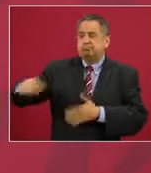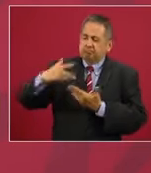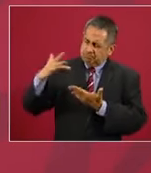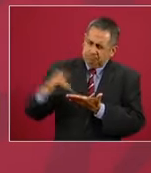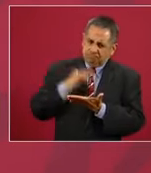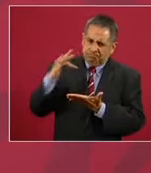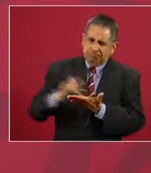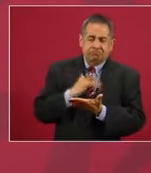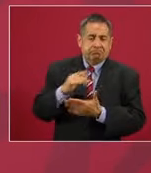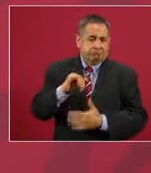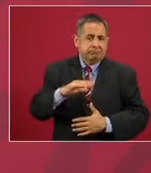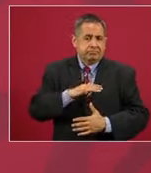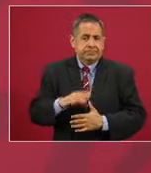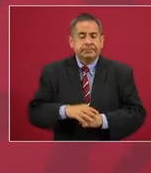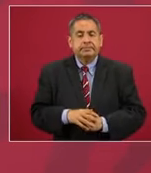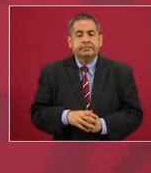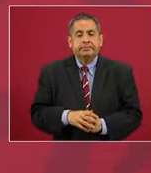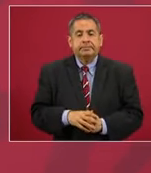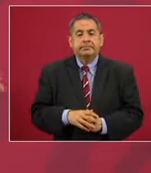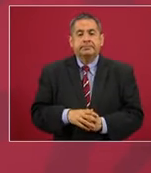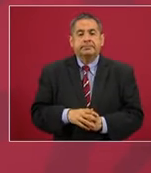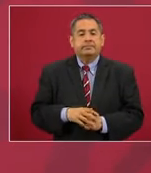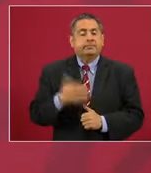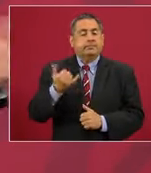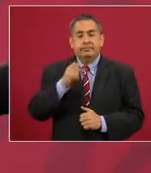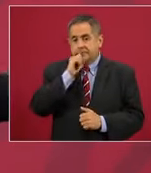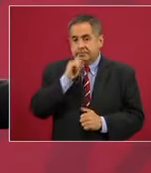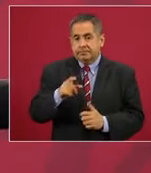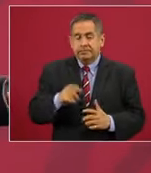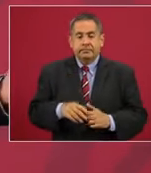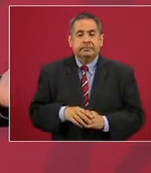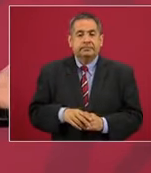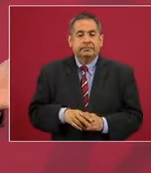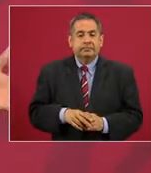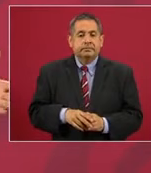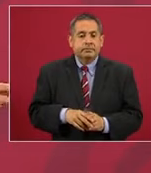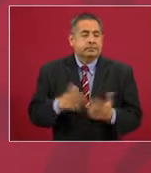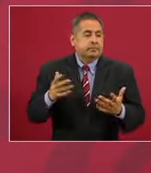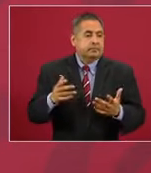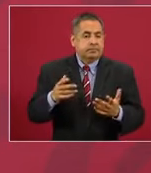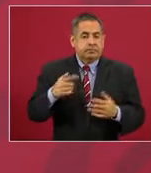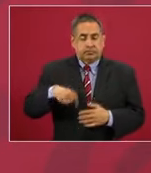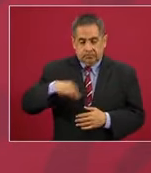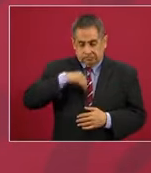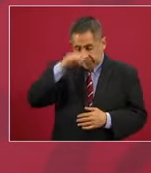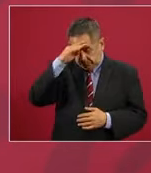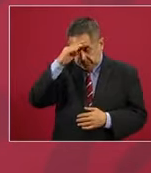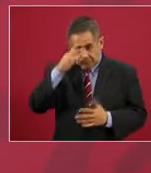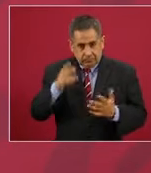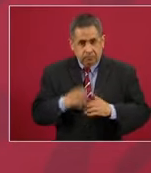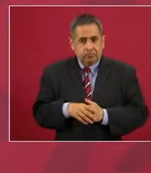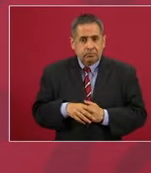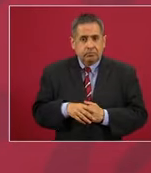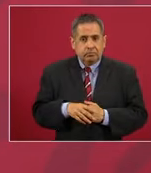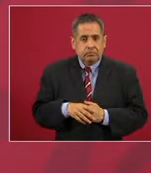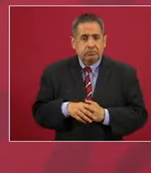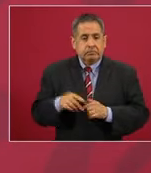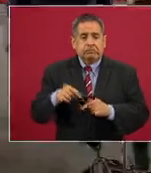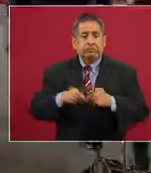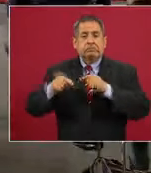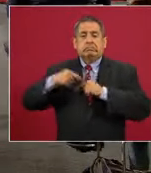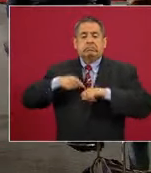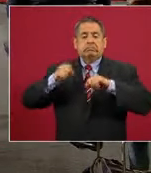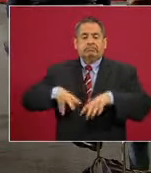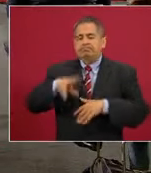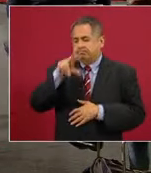y no vamos a dar ni un paso atrás.